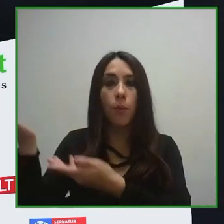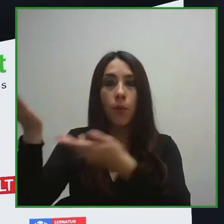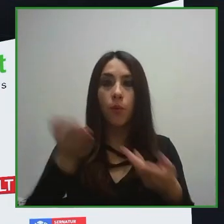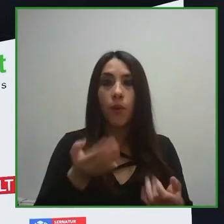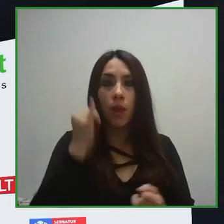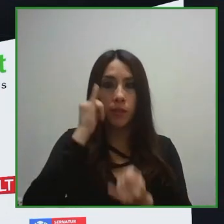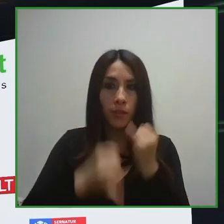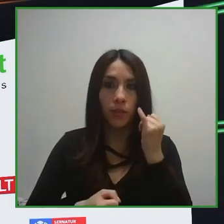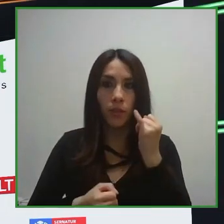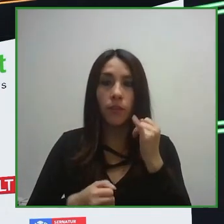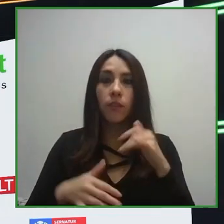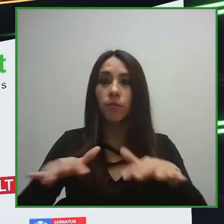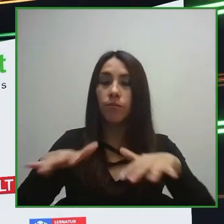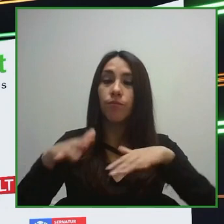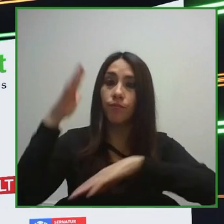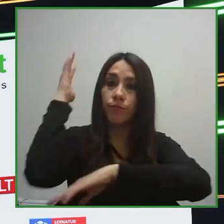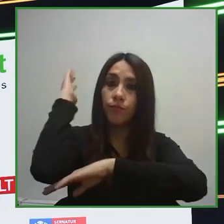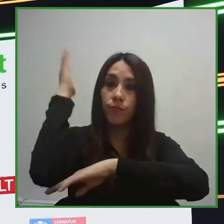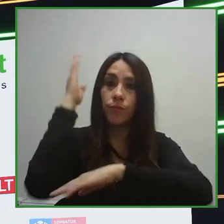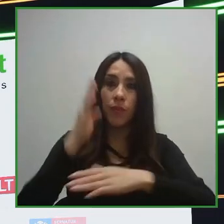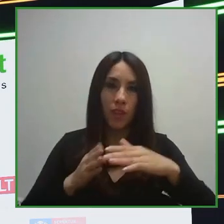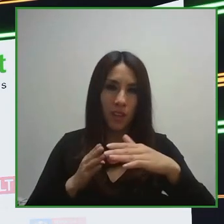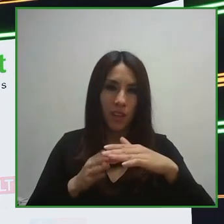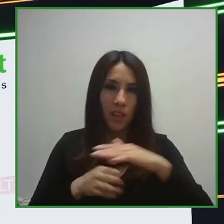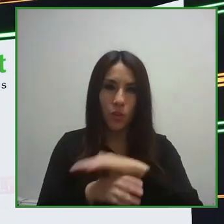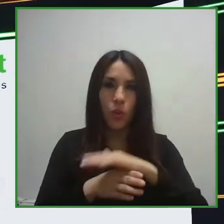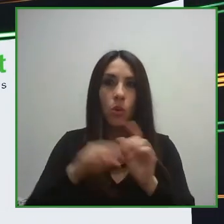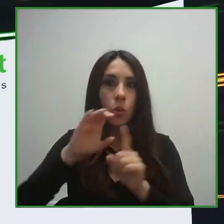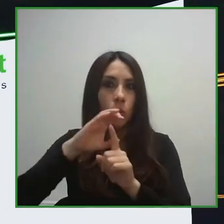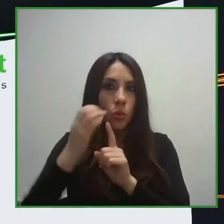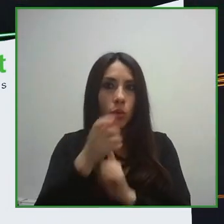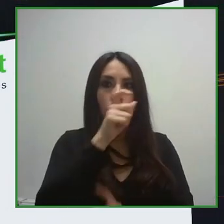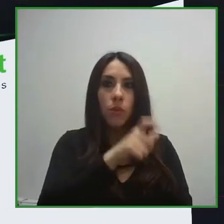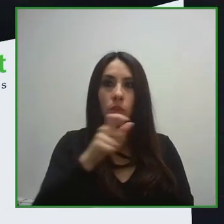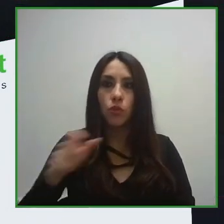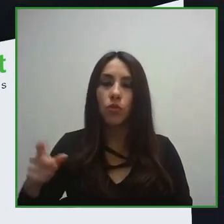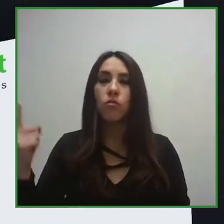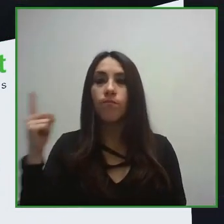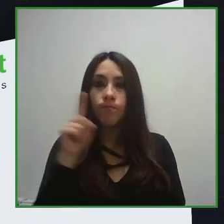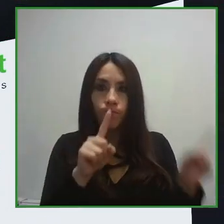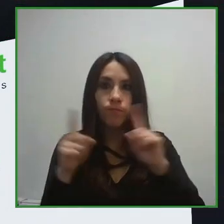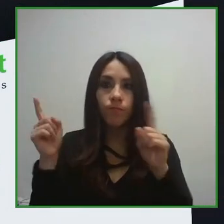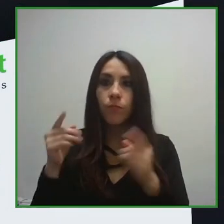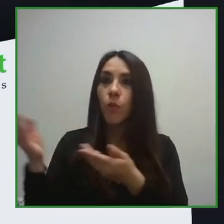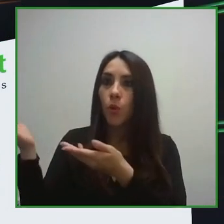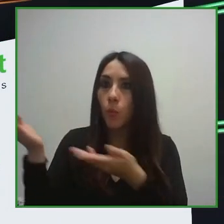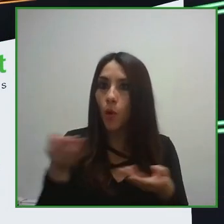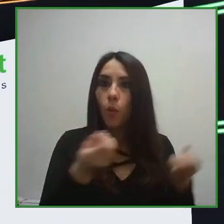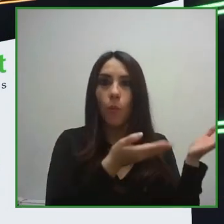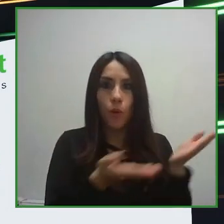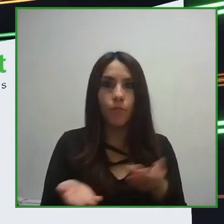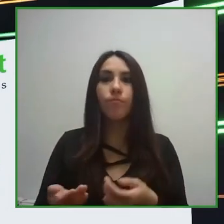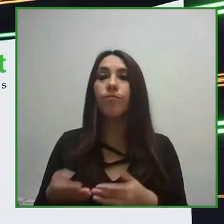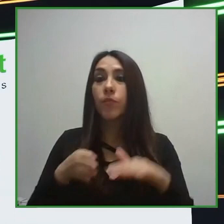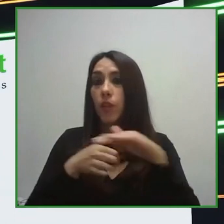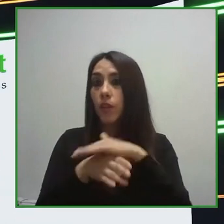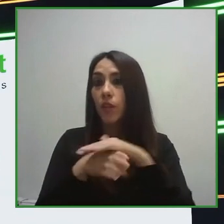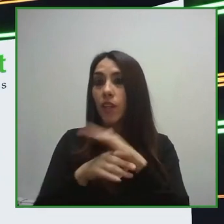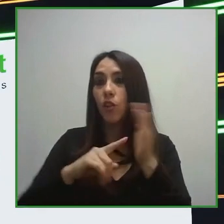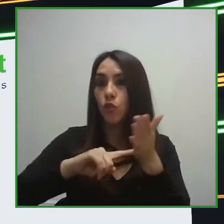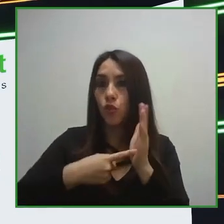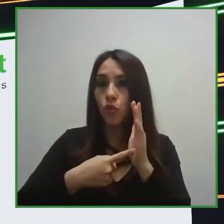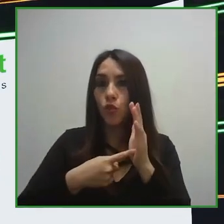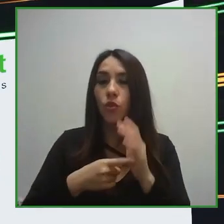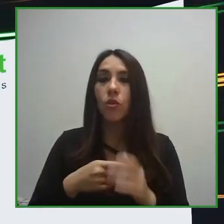expertos invitados analizarán el uso de la tecnología para acercar la cultura a todos los requerimientos de la comunidad con discapacidad, para